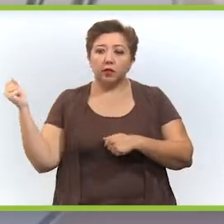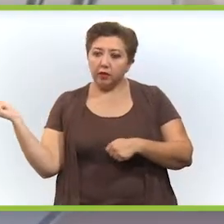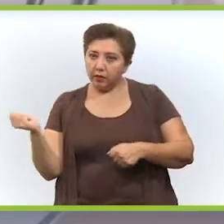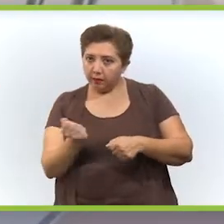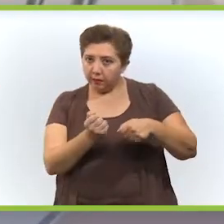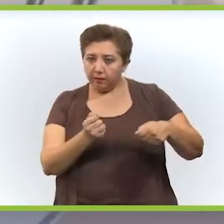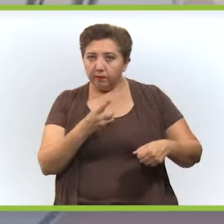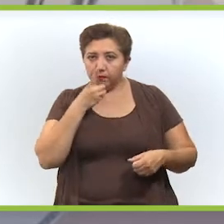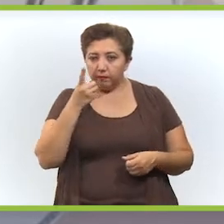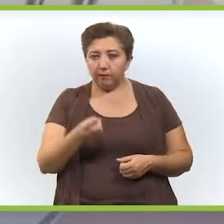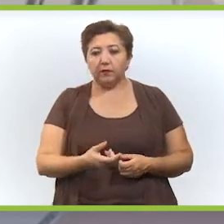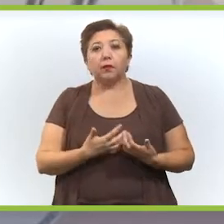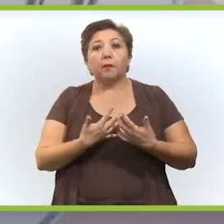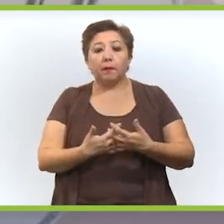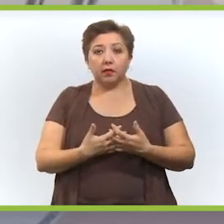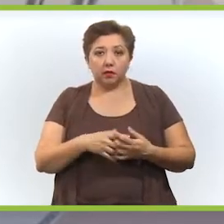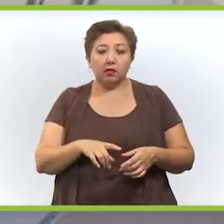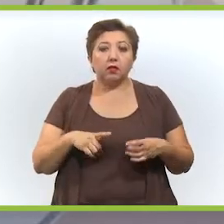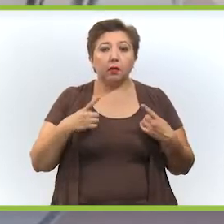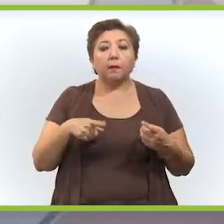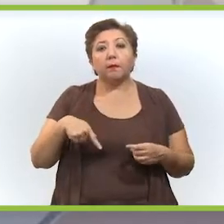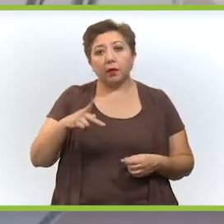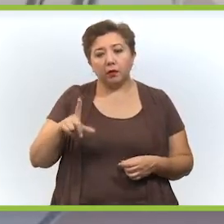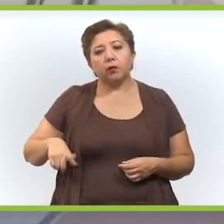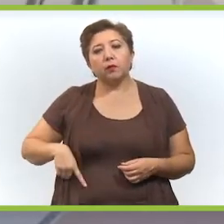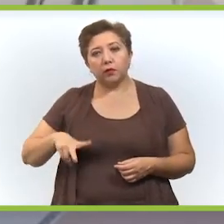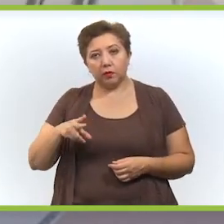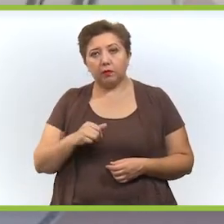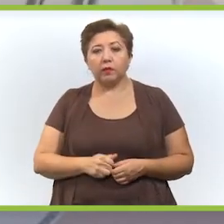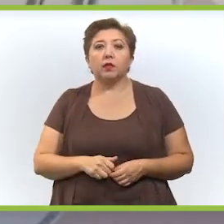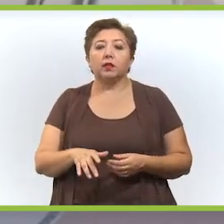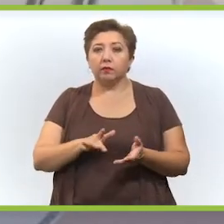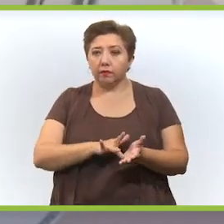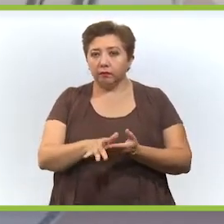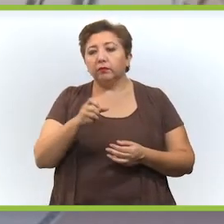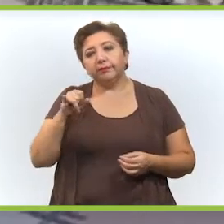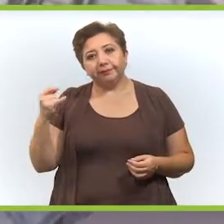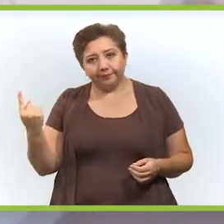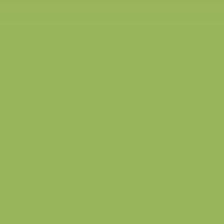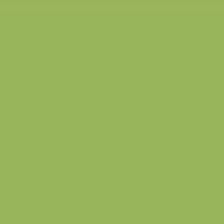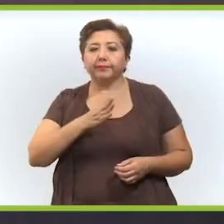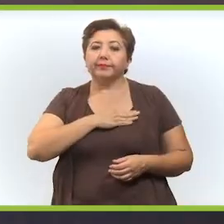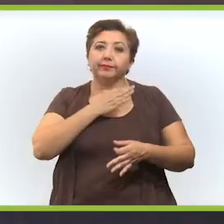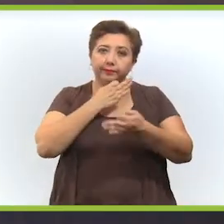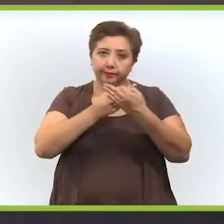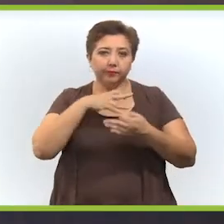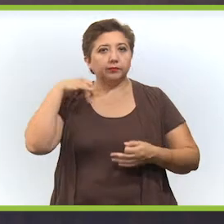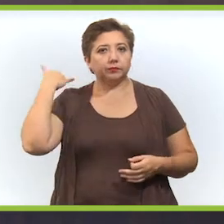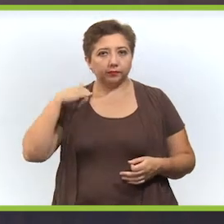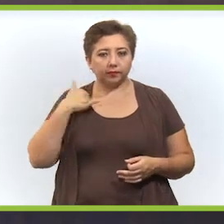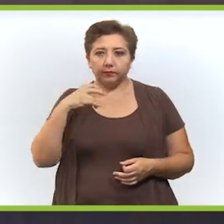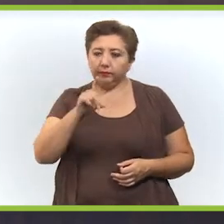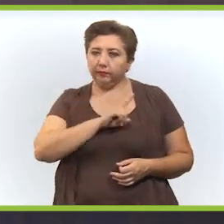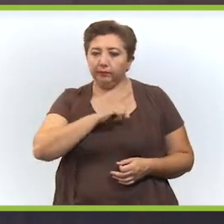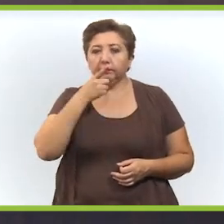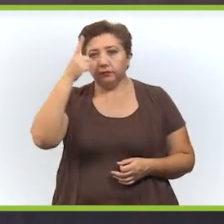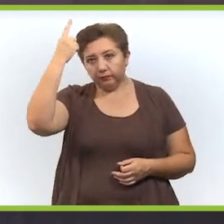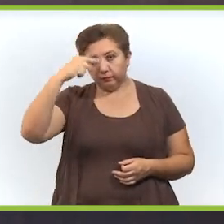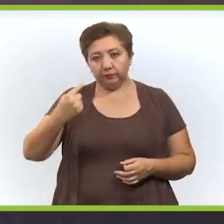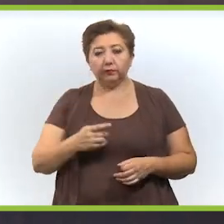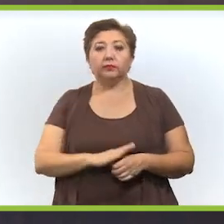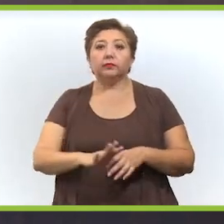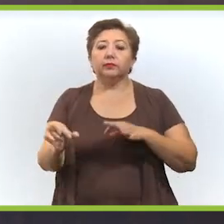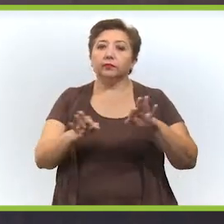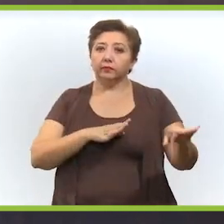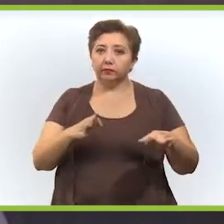inversión privada, pero que en el gobierno del Estado estamos empujando muy fuertemente también este proyecto. Así que, muy buenas noticias para Yucatán, no solamente generación de empleos